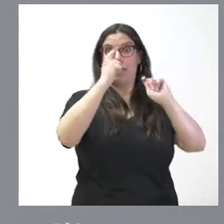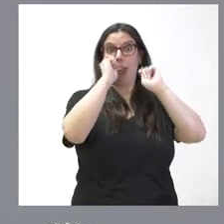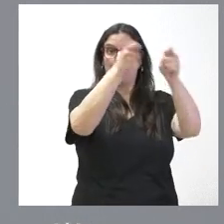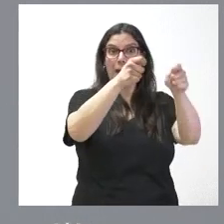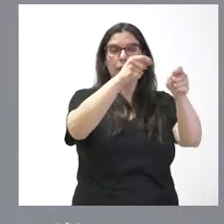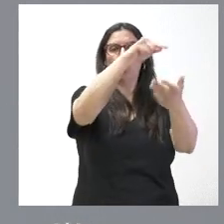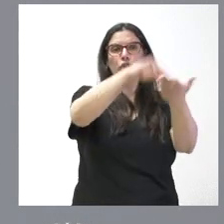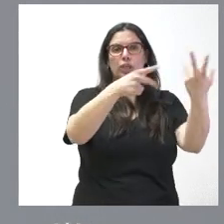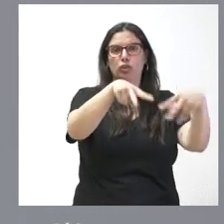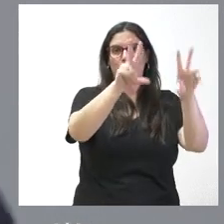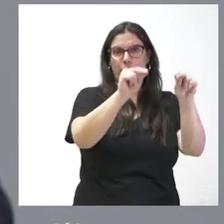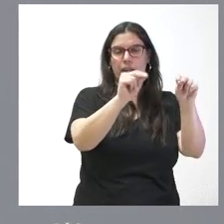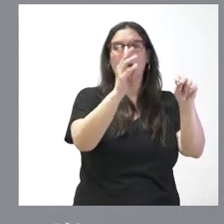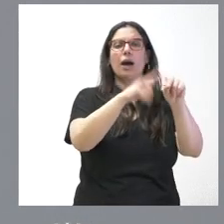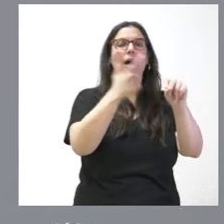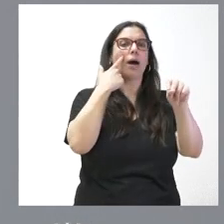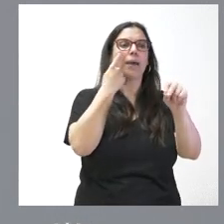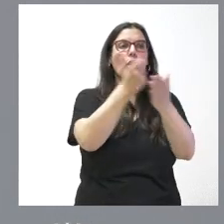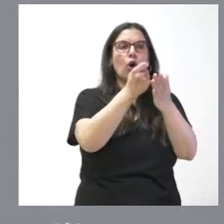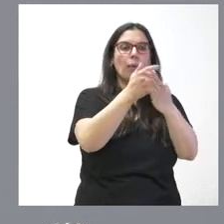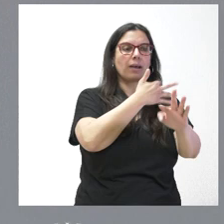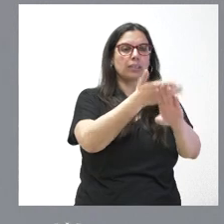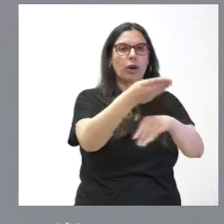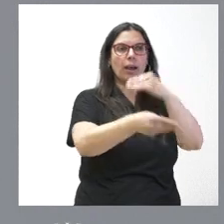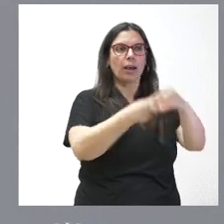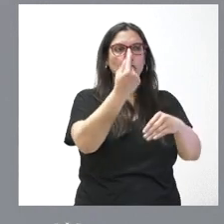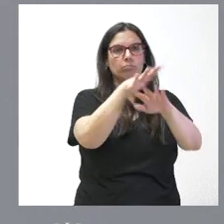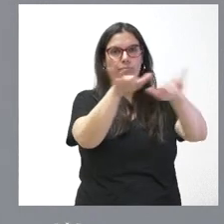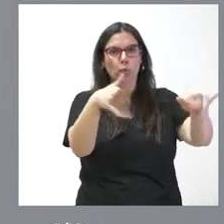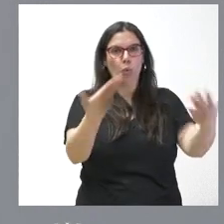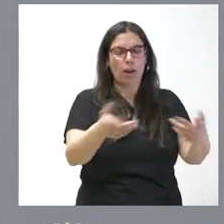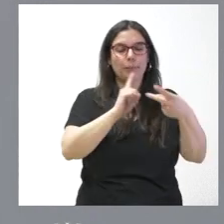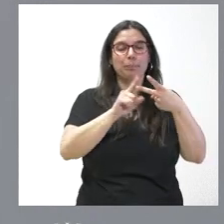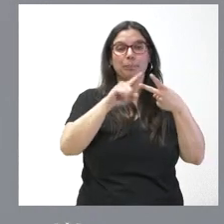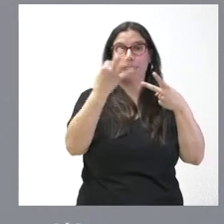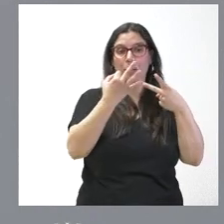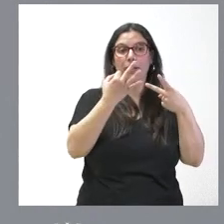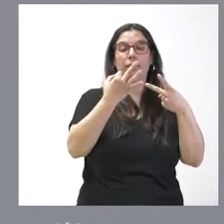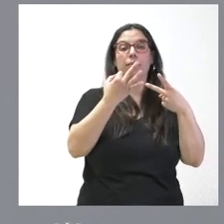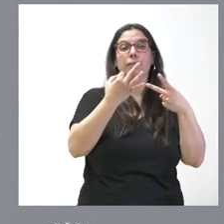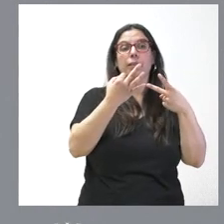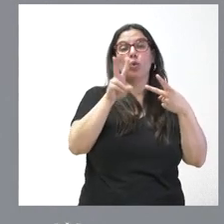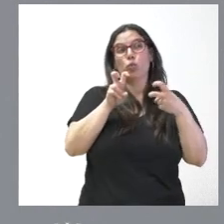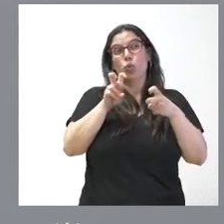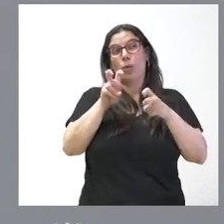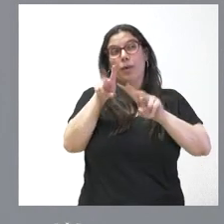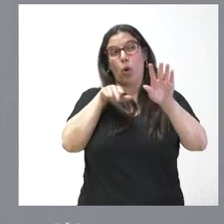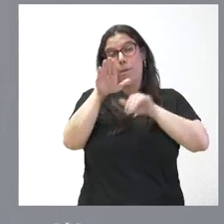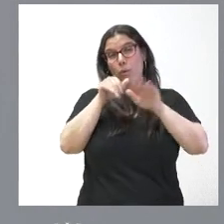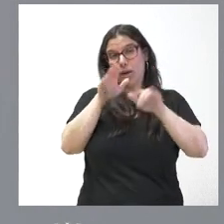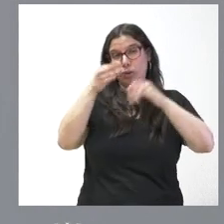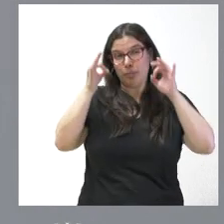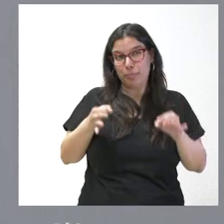establecer cuál es la cantidad a pagar de la obra ya realizada en segundo lugar hay que establecer no una nueva convocatoria de